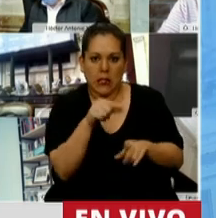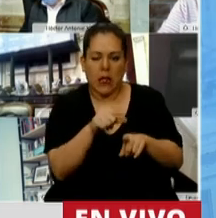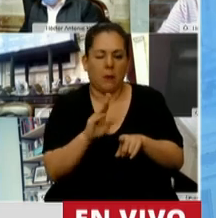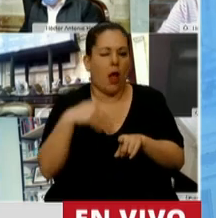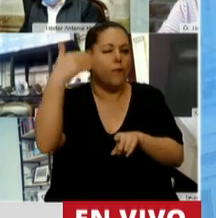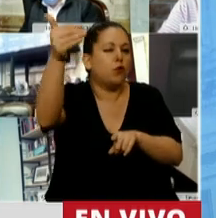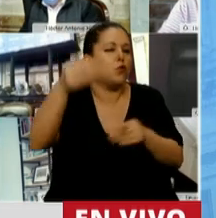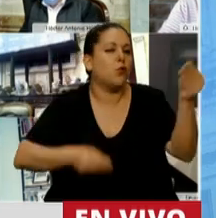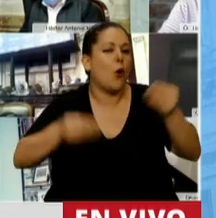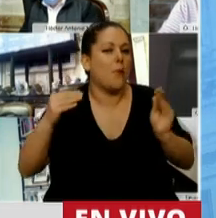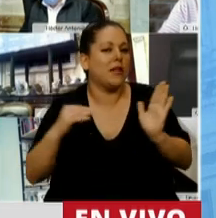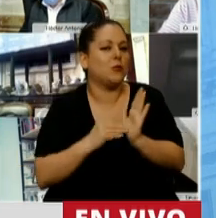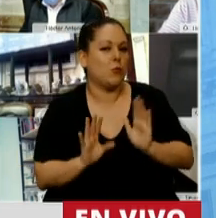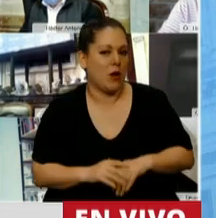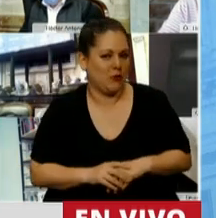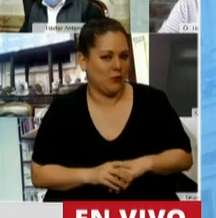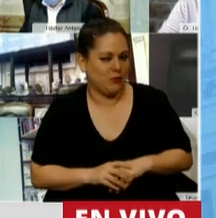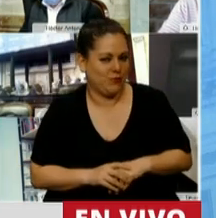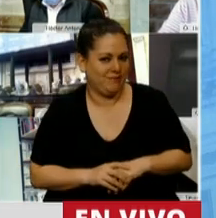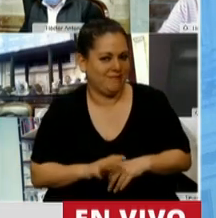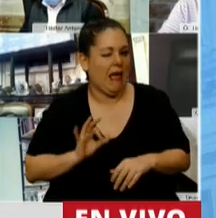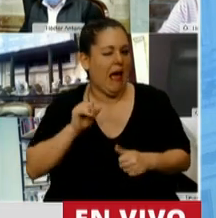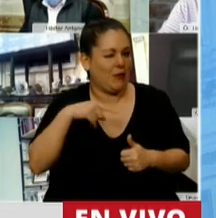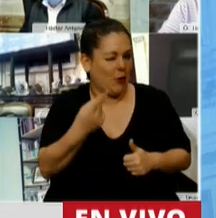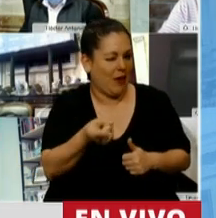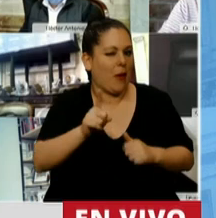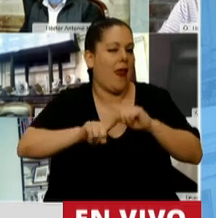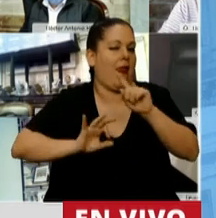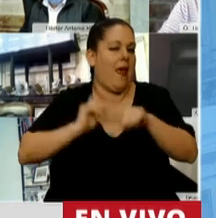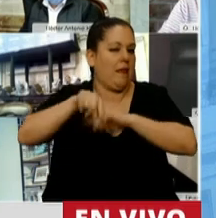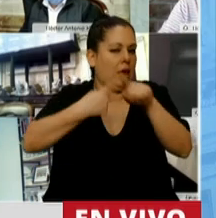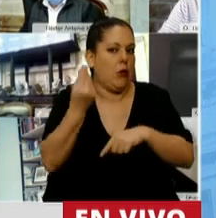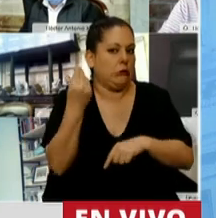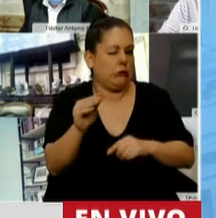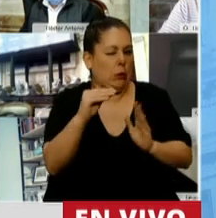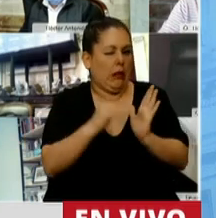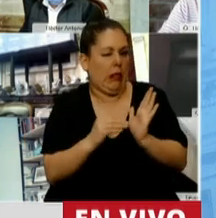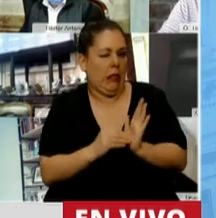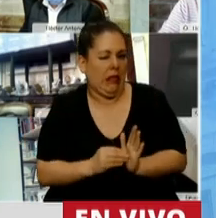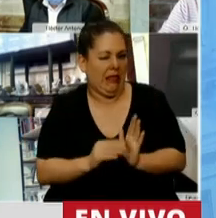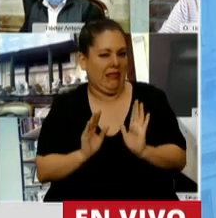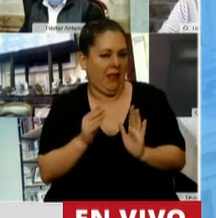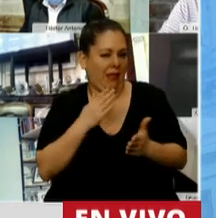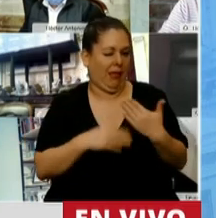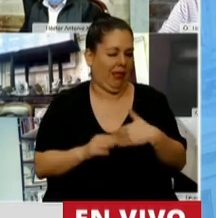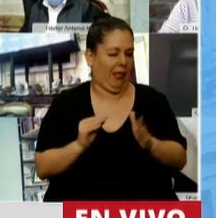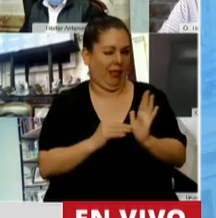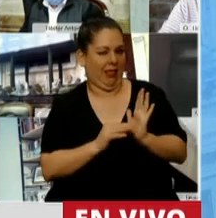queda incorporado para presupuestos de año que viene y subsiguientes. Discrecionalidad.